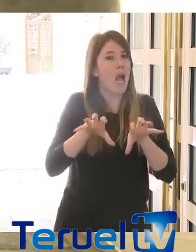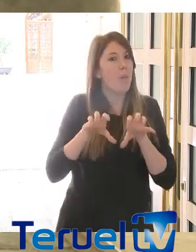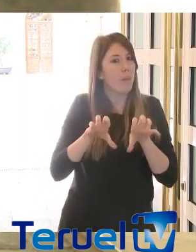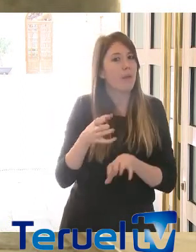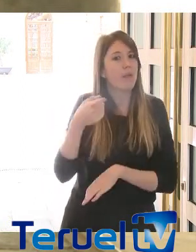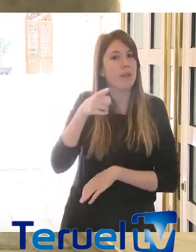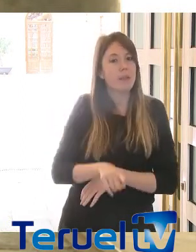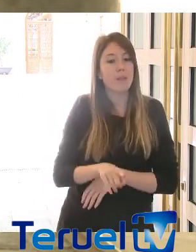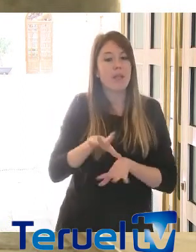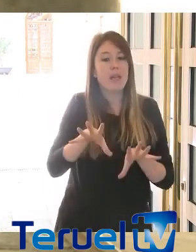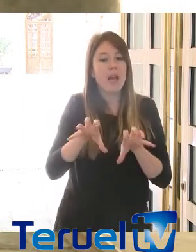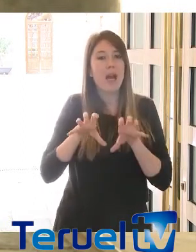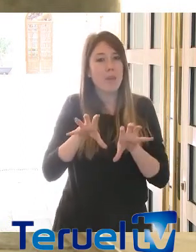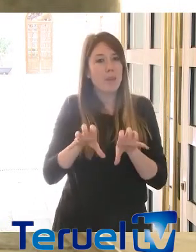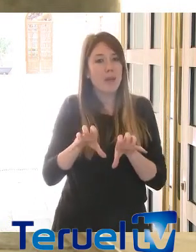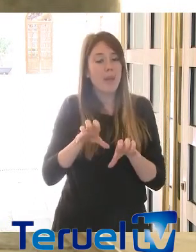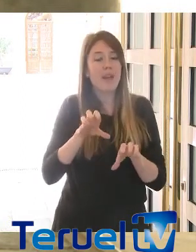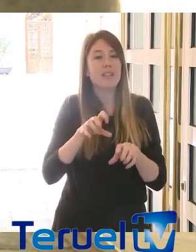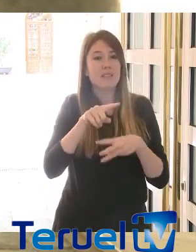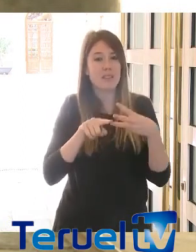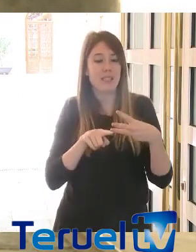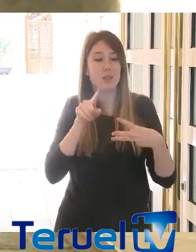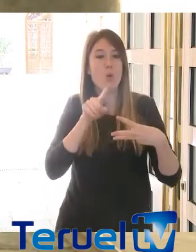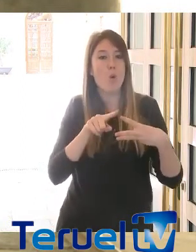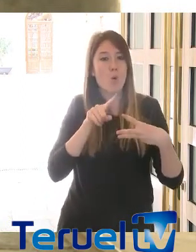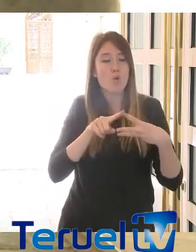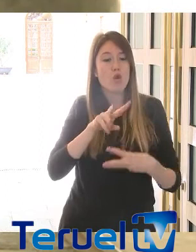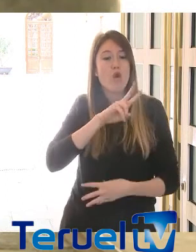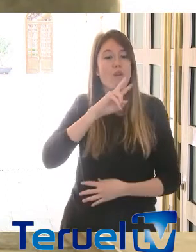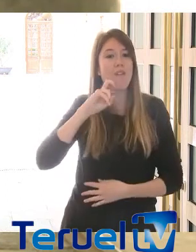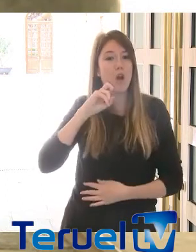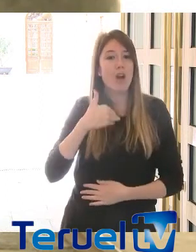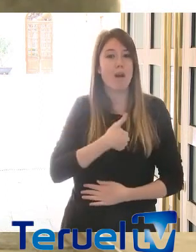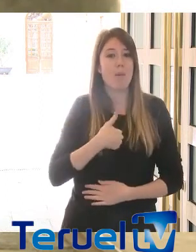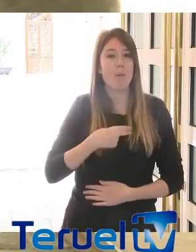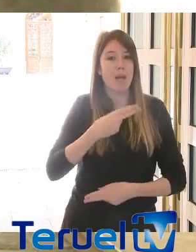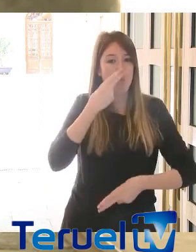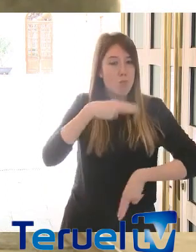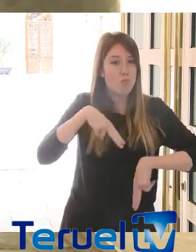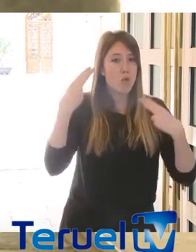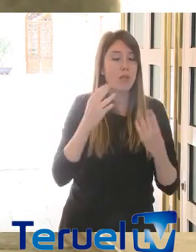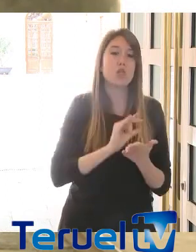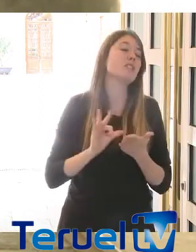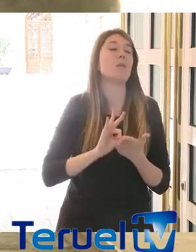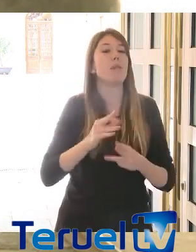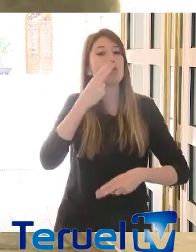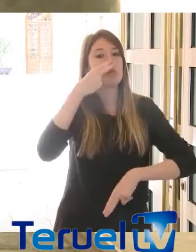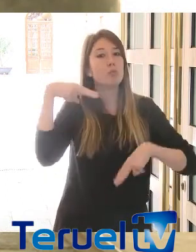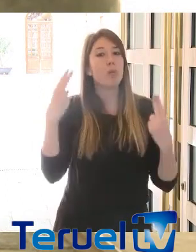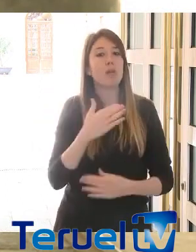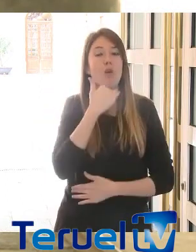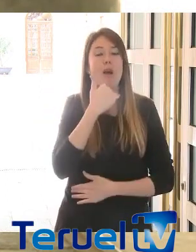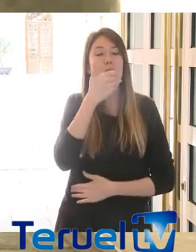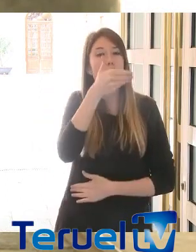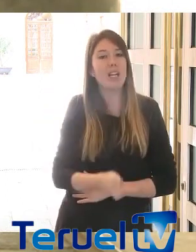nosotras y nosotros tres. Uno, poner en valor el papel de lo público, los servicios públicos un elemento esencial a blindar,